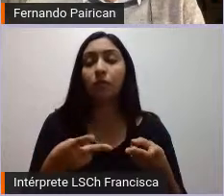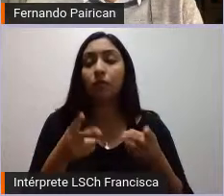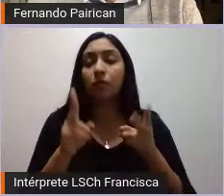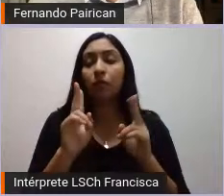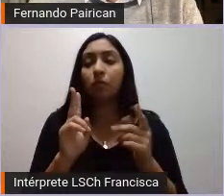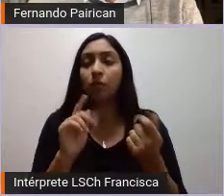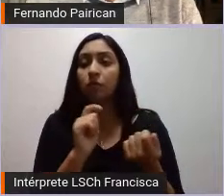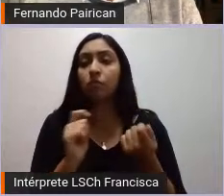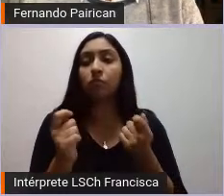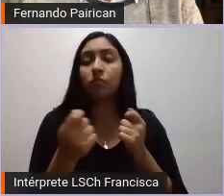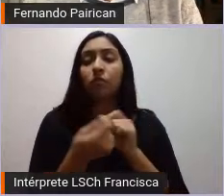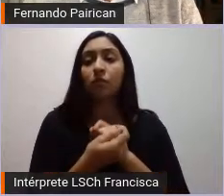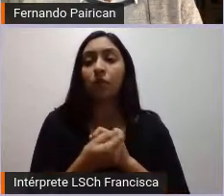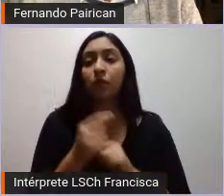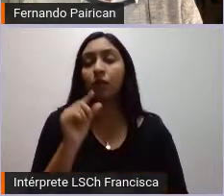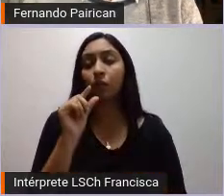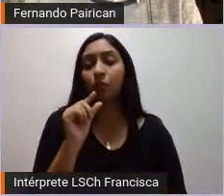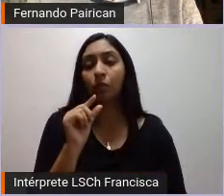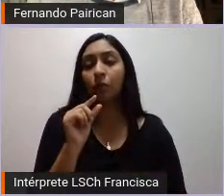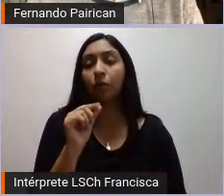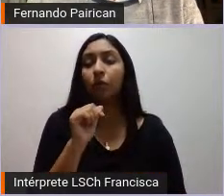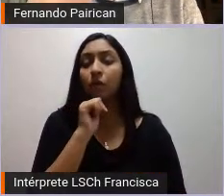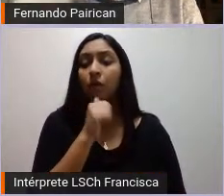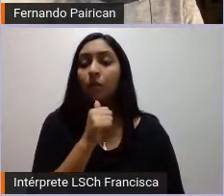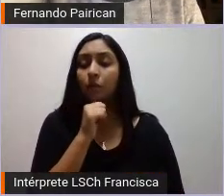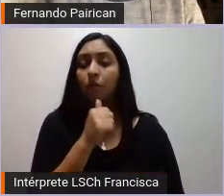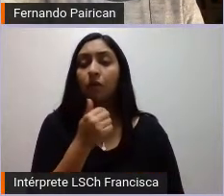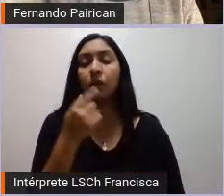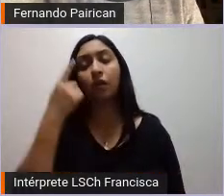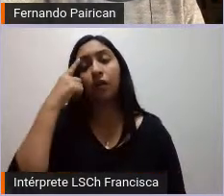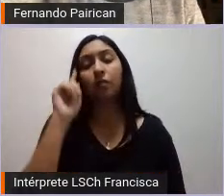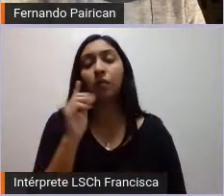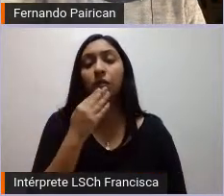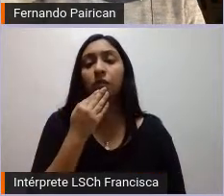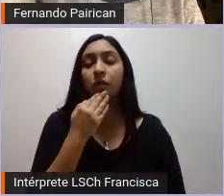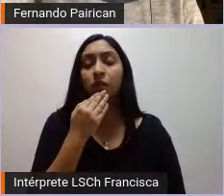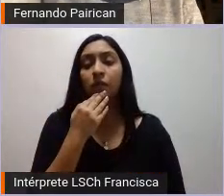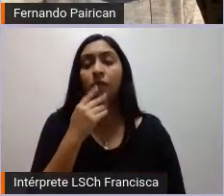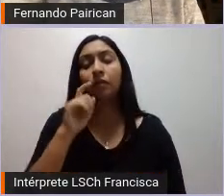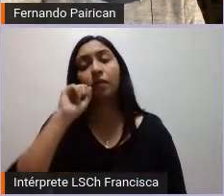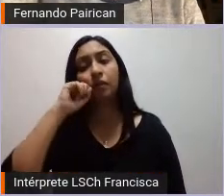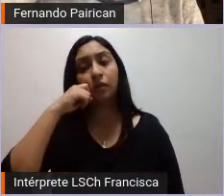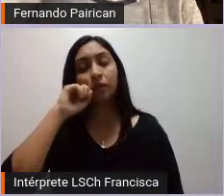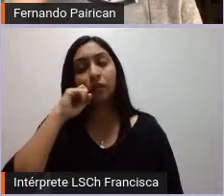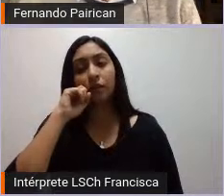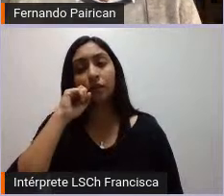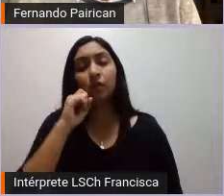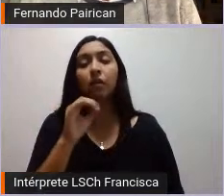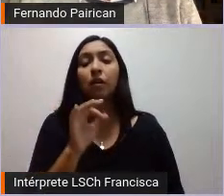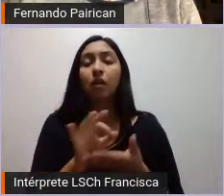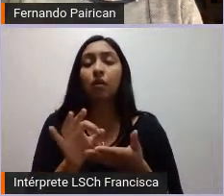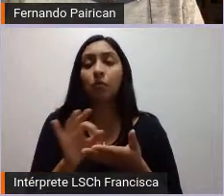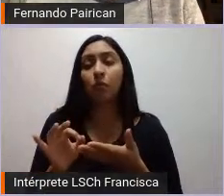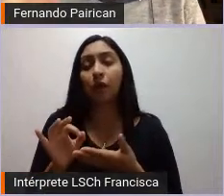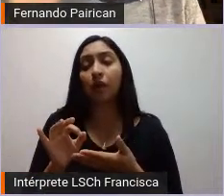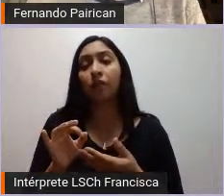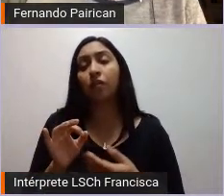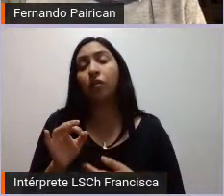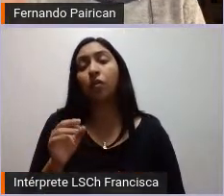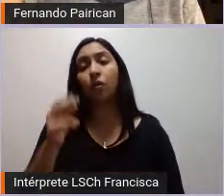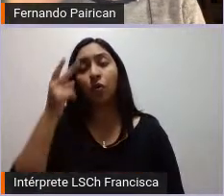poco en parte la pobreza pero también significa que los pueblos originarios van a tener que tomar una decisión de